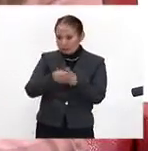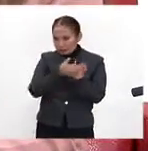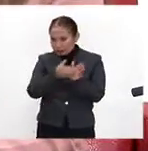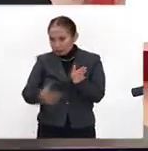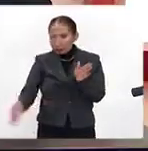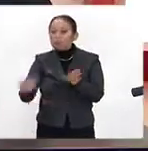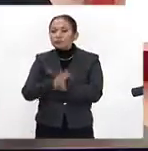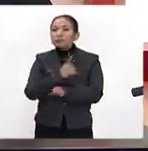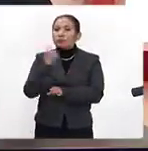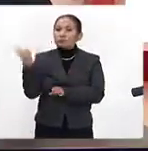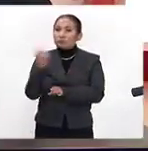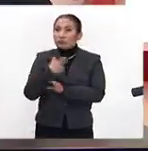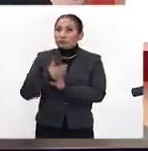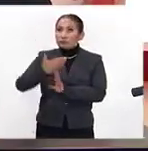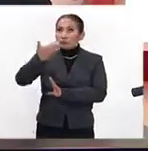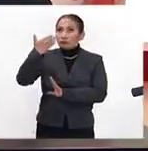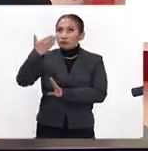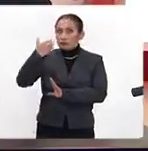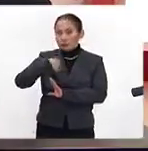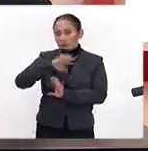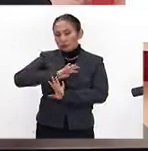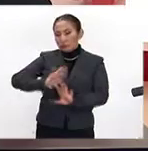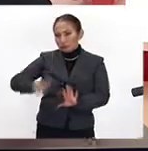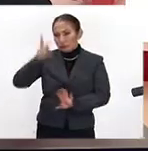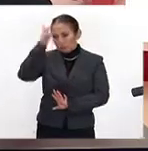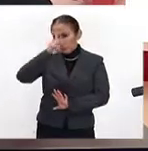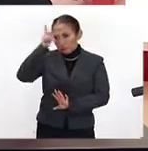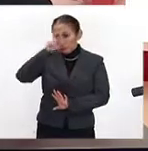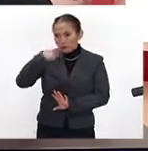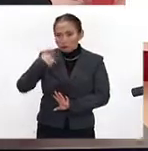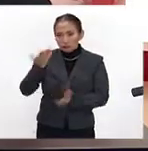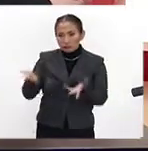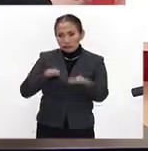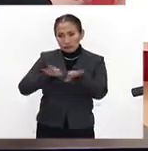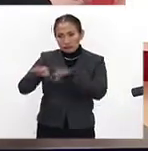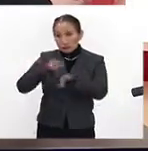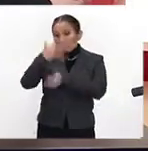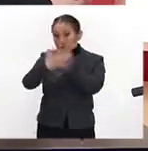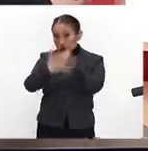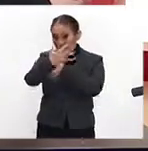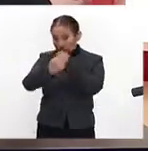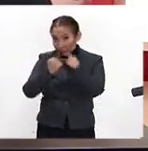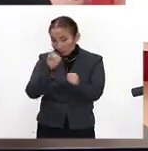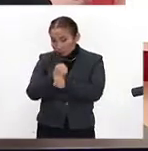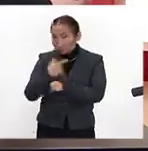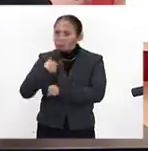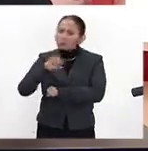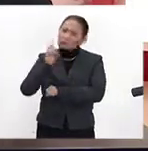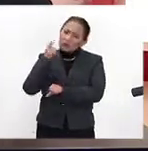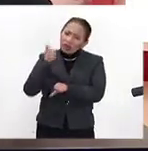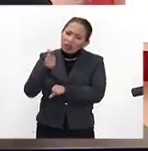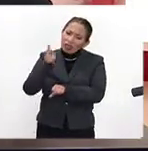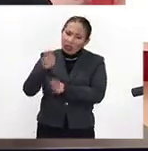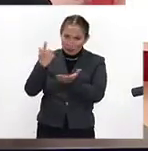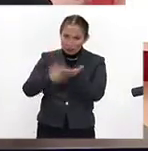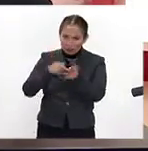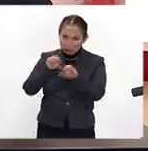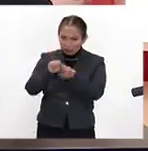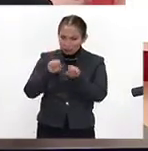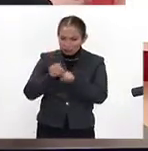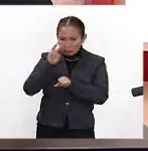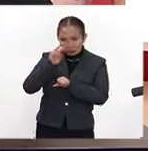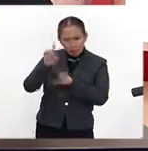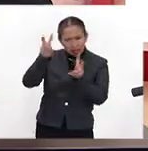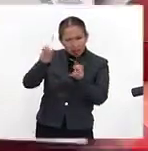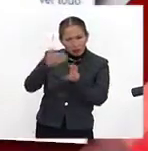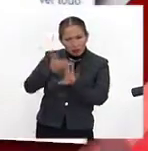porque hace, yo ya soy psicóloga, llevo ejerciendo 15 años y me empecé a dar cuenta en mi consultorio que este era